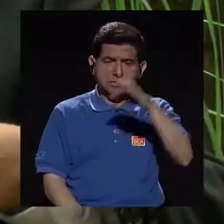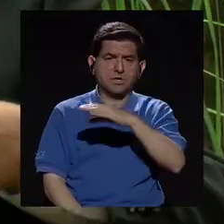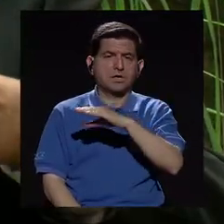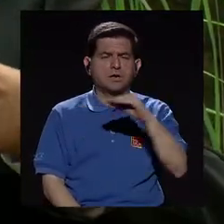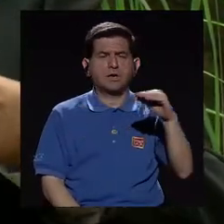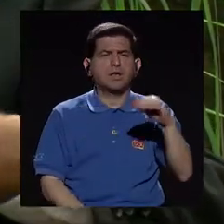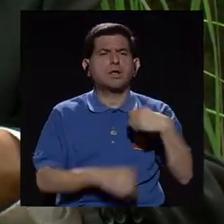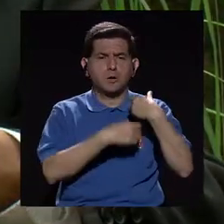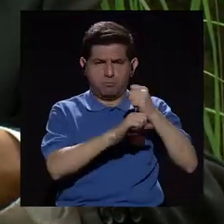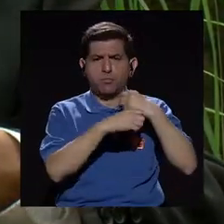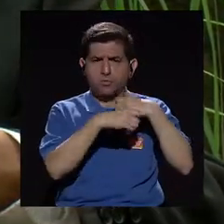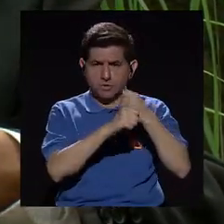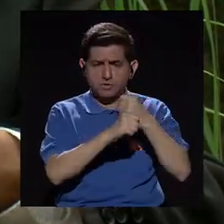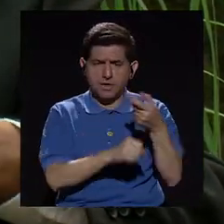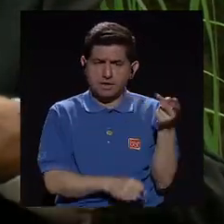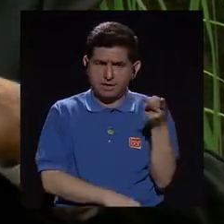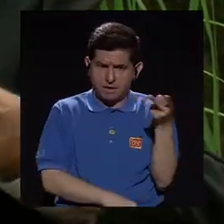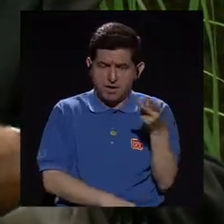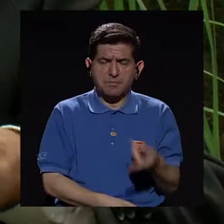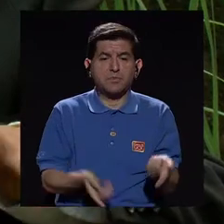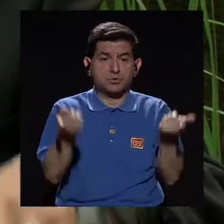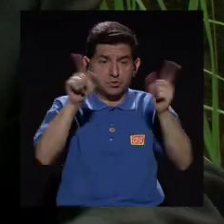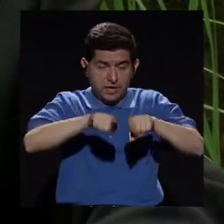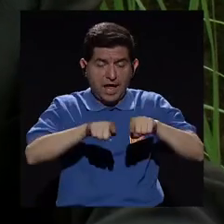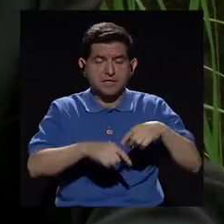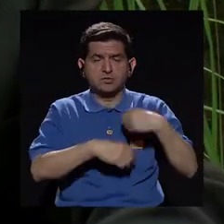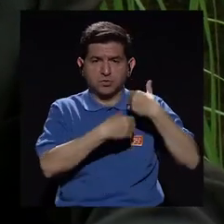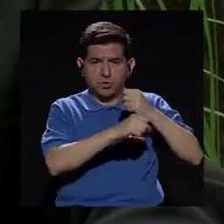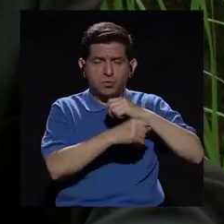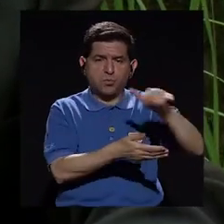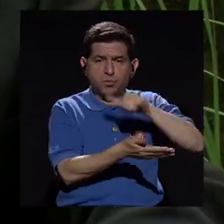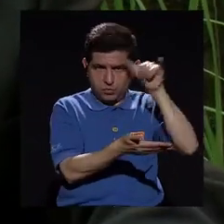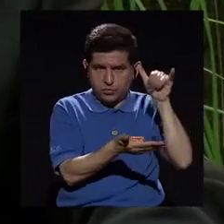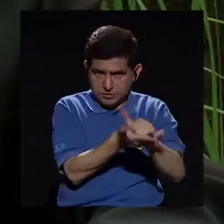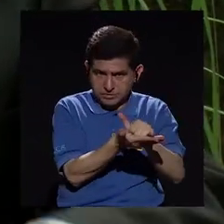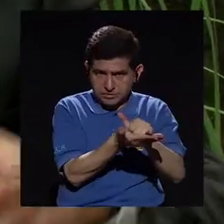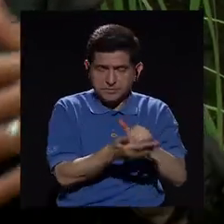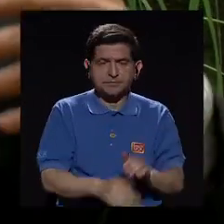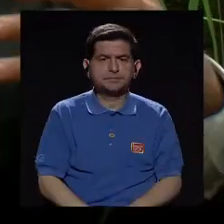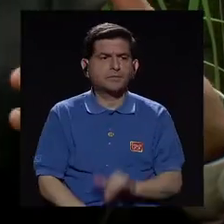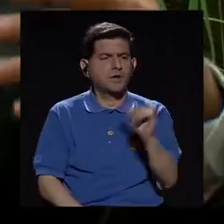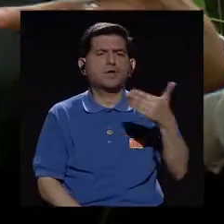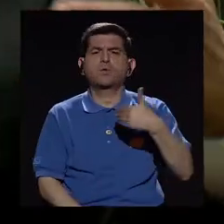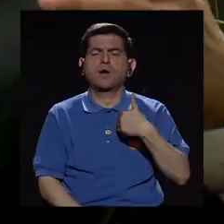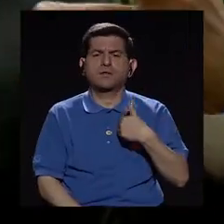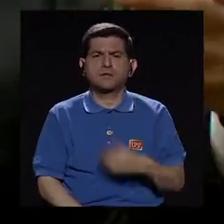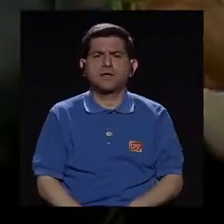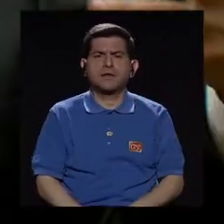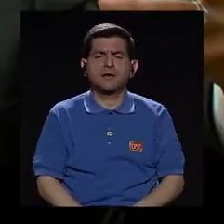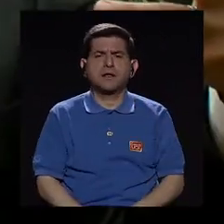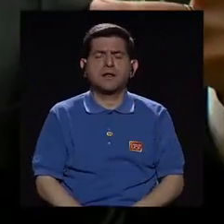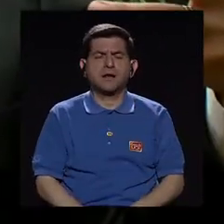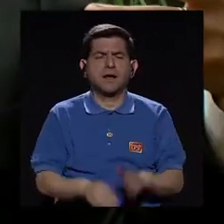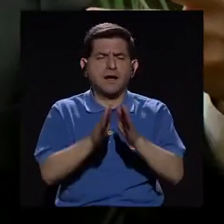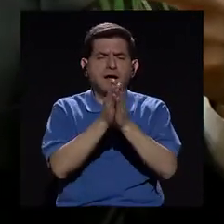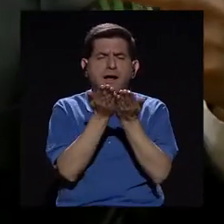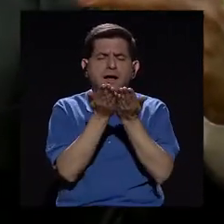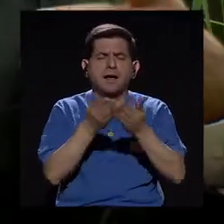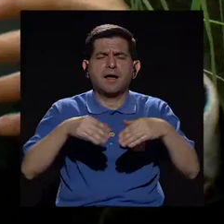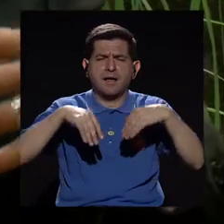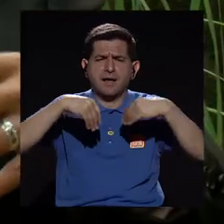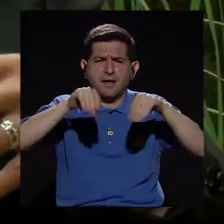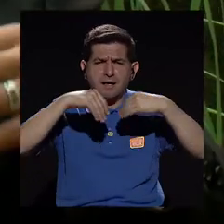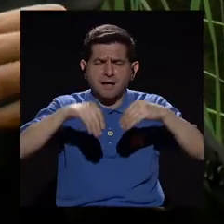específicamente algunas municipalidades, en el caso de la Municipalidad de San José, tenemos también lo que son las librerías antiguas.